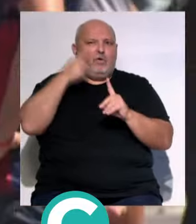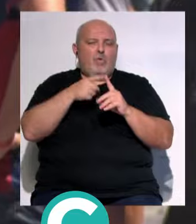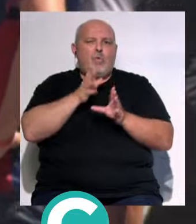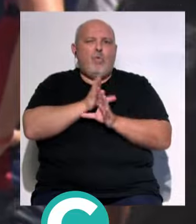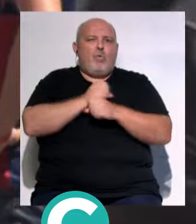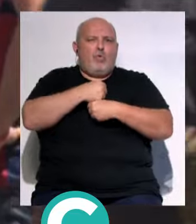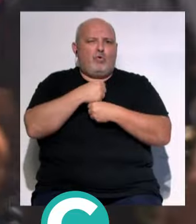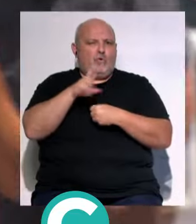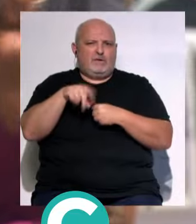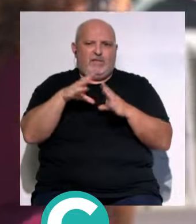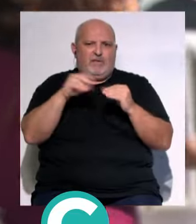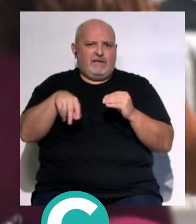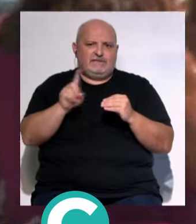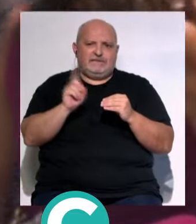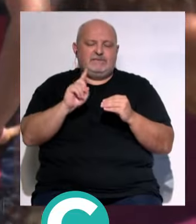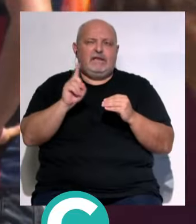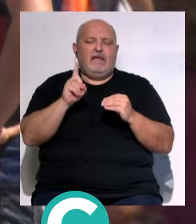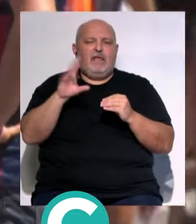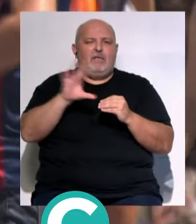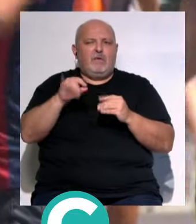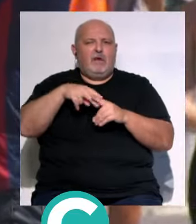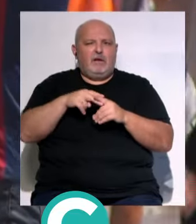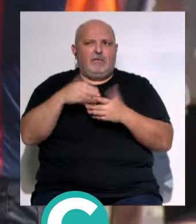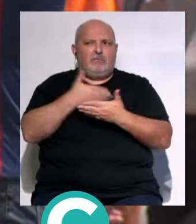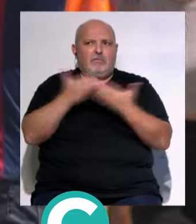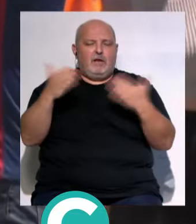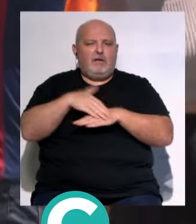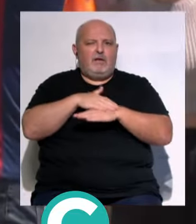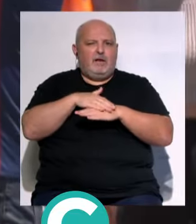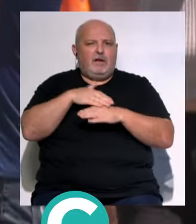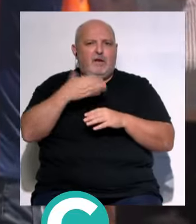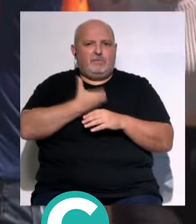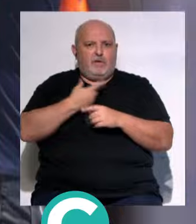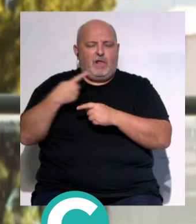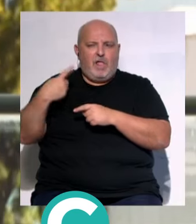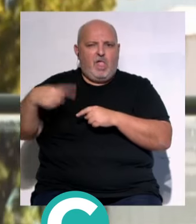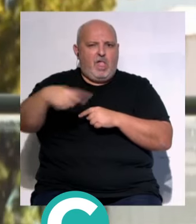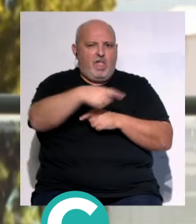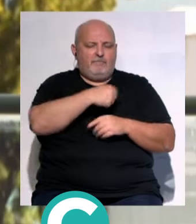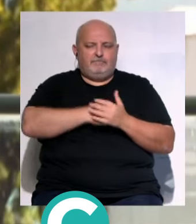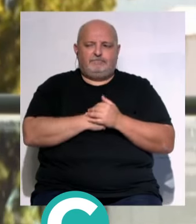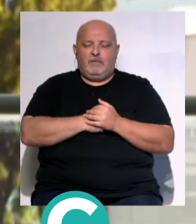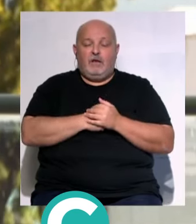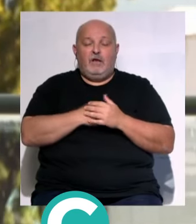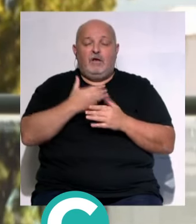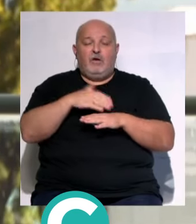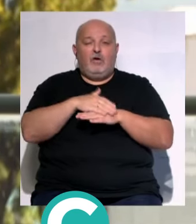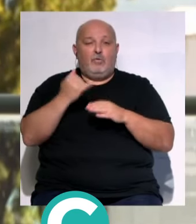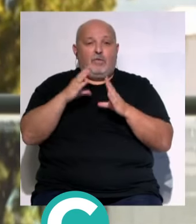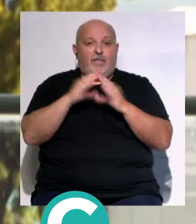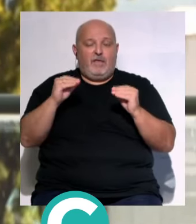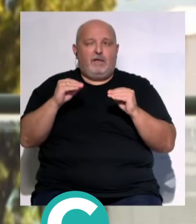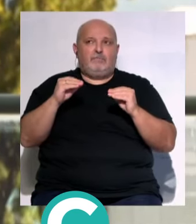saturado... ...esta herramienta... ...está a disposición de las administraciones locales... ...según Sanz. El gobierno andaluz...